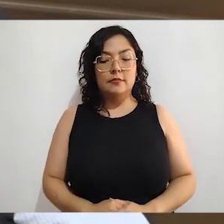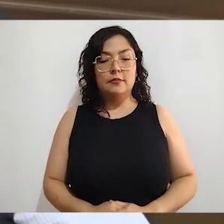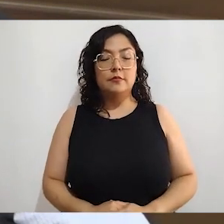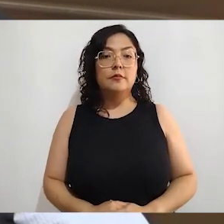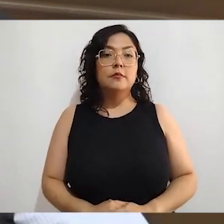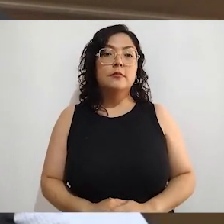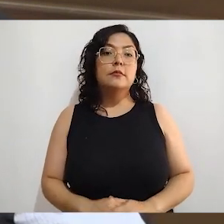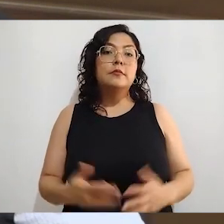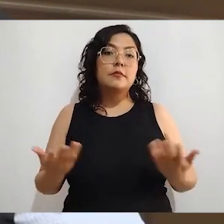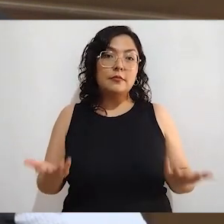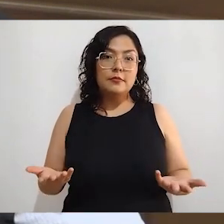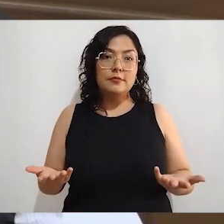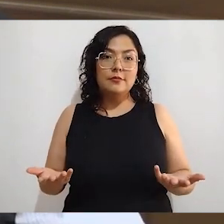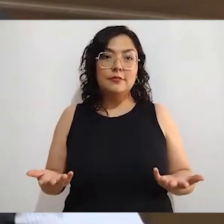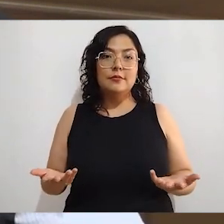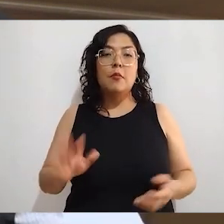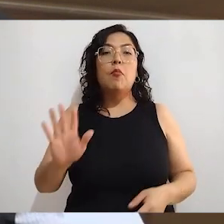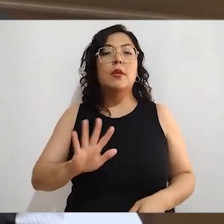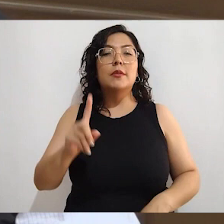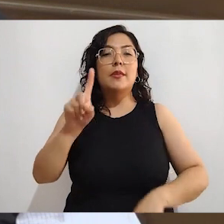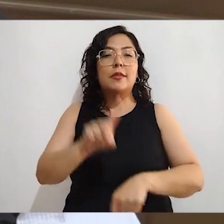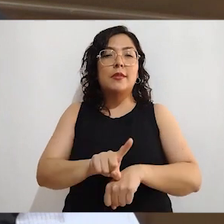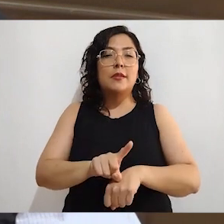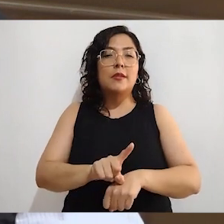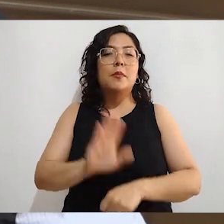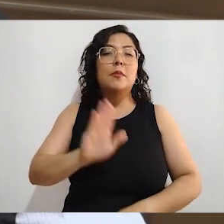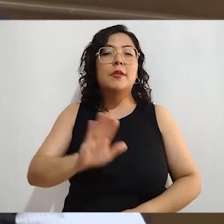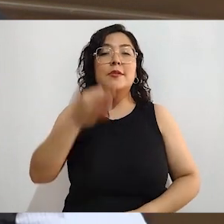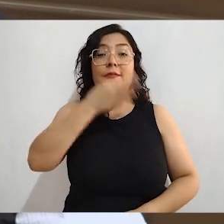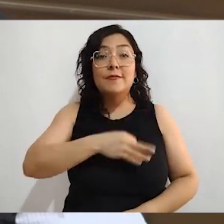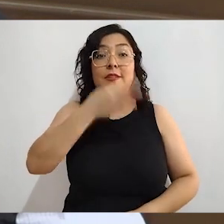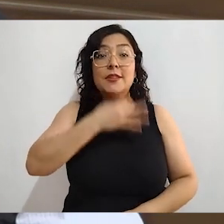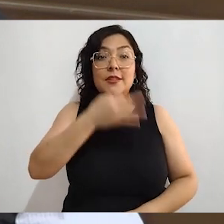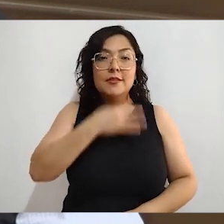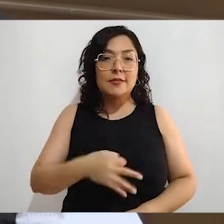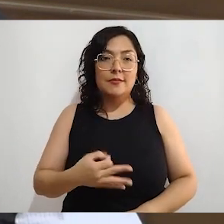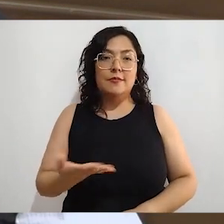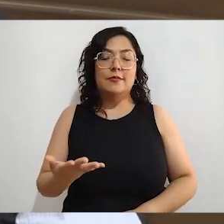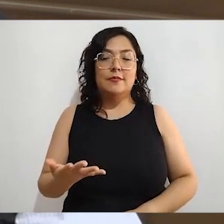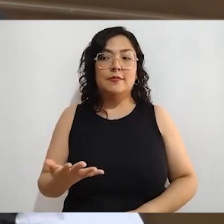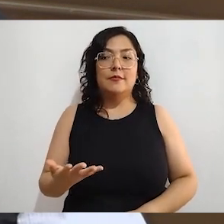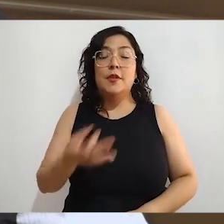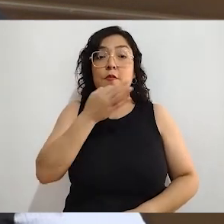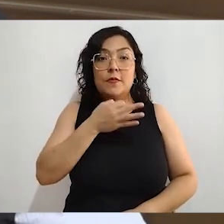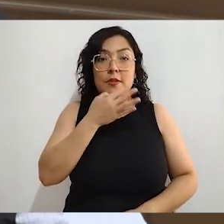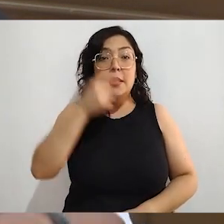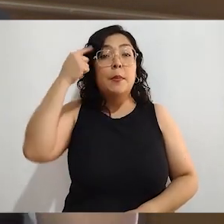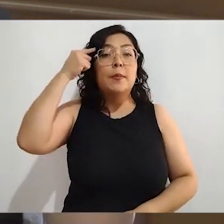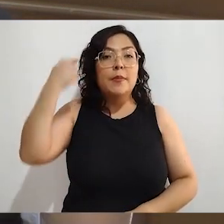es una fiesta ciudadana. Es una fiesta cívica. Ya comentabas tú,